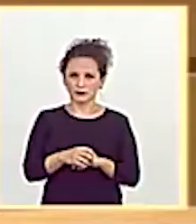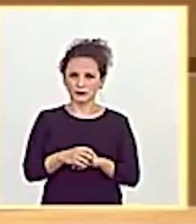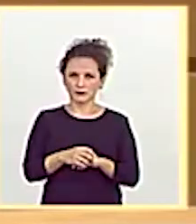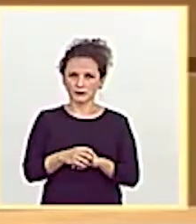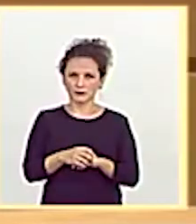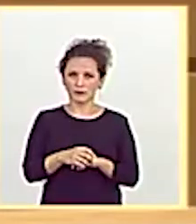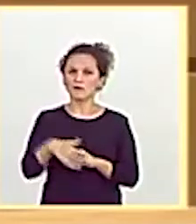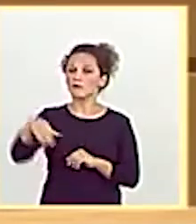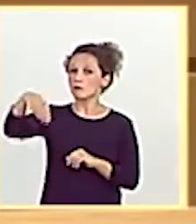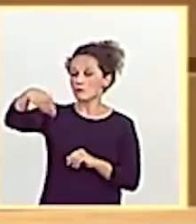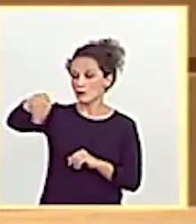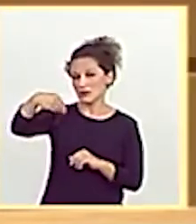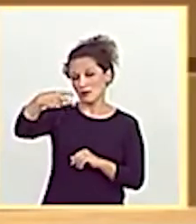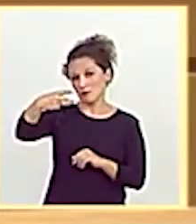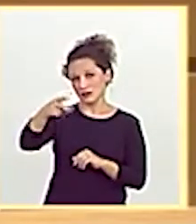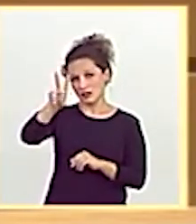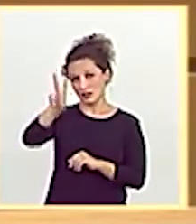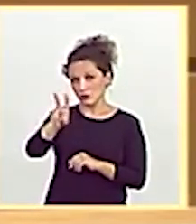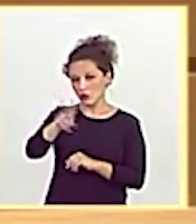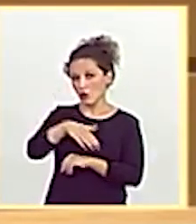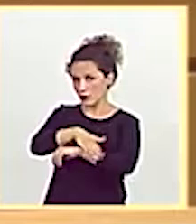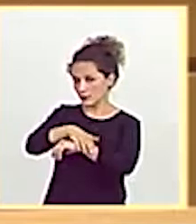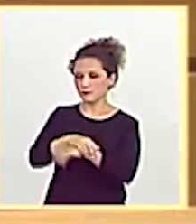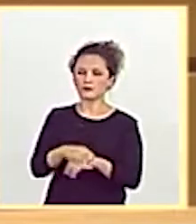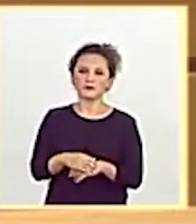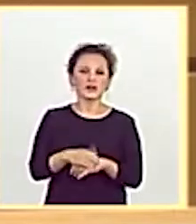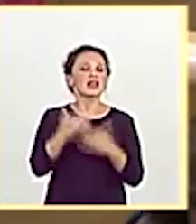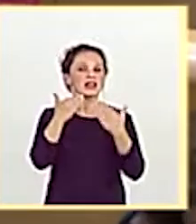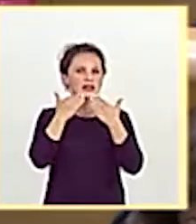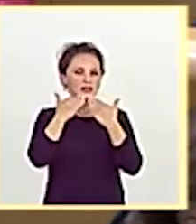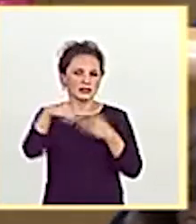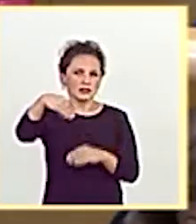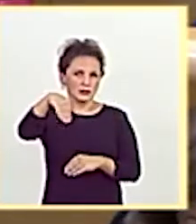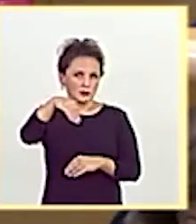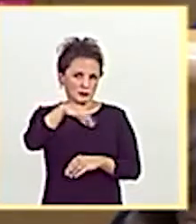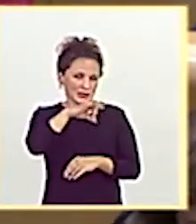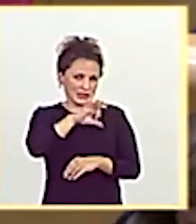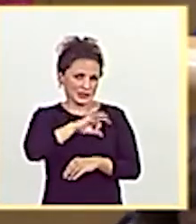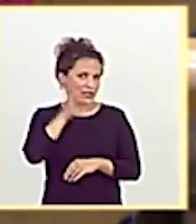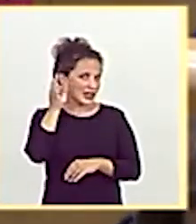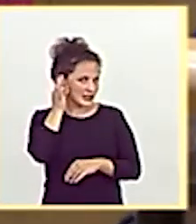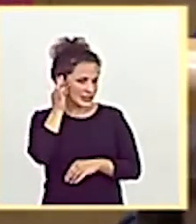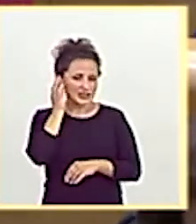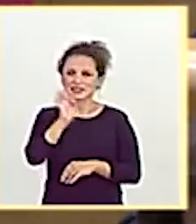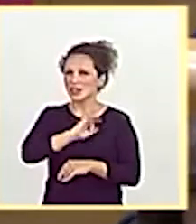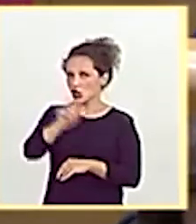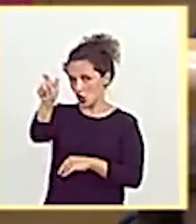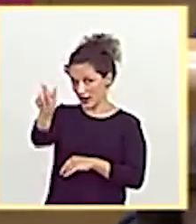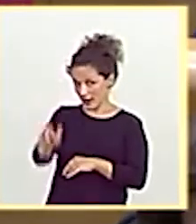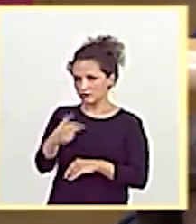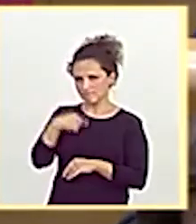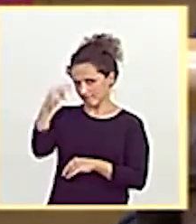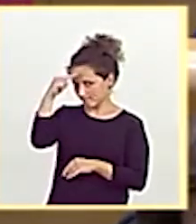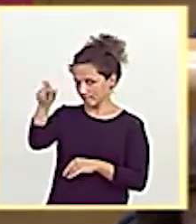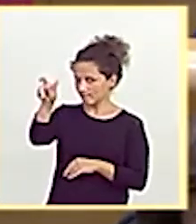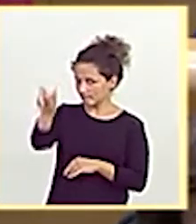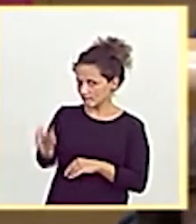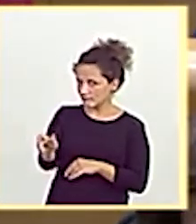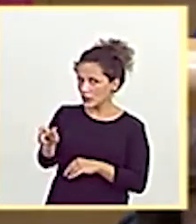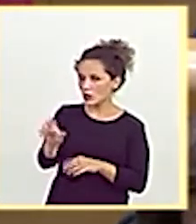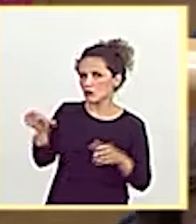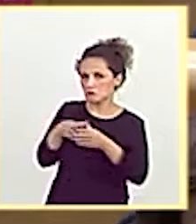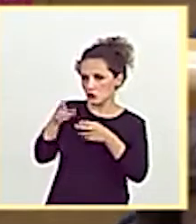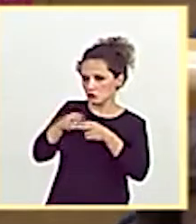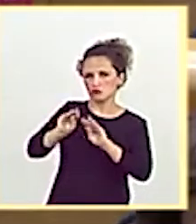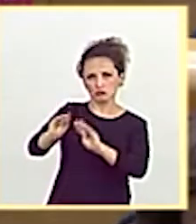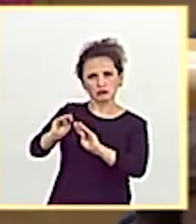Vicepresidenta del Gobierno. Gracias, señora presidenta. Señoría, yo le respeto y respeto a su formación